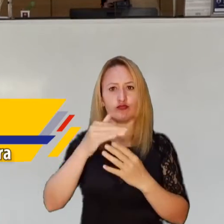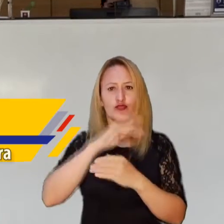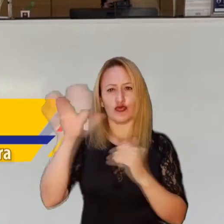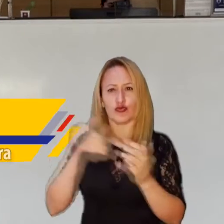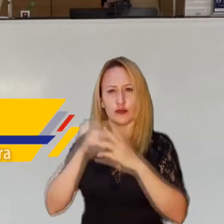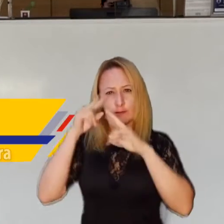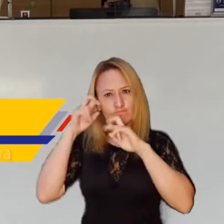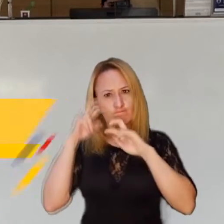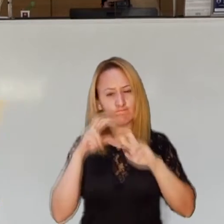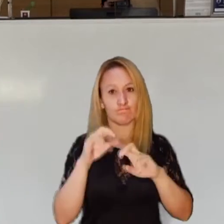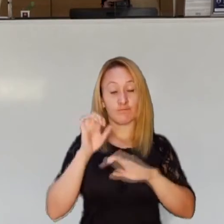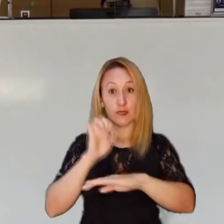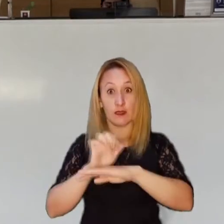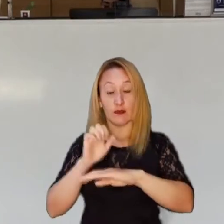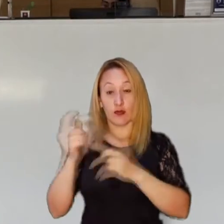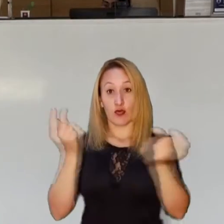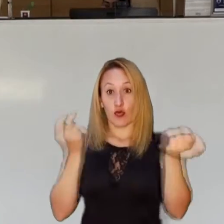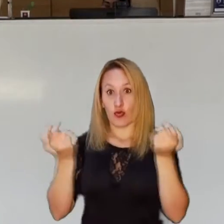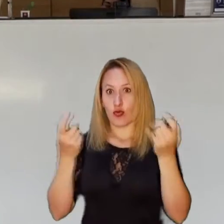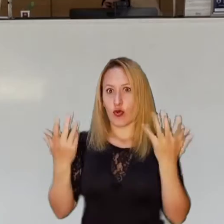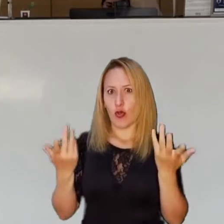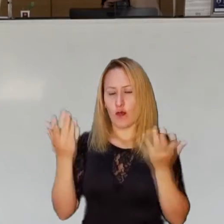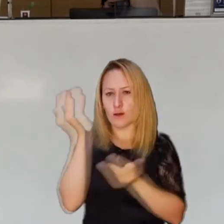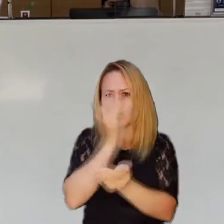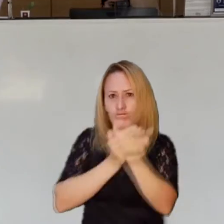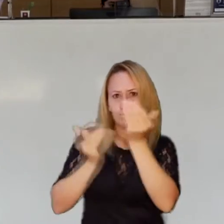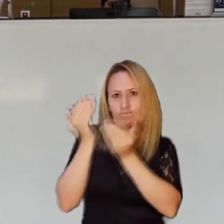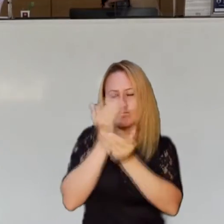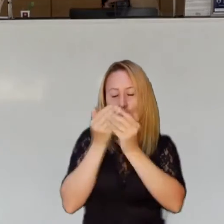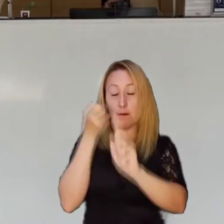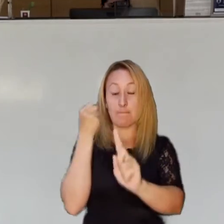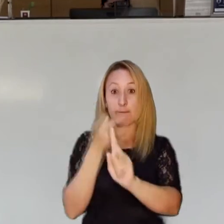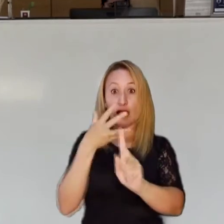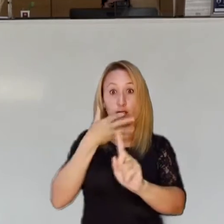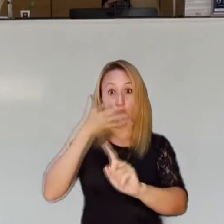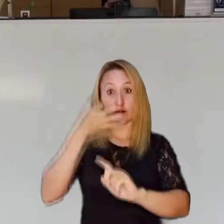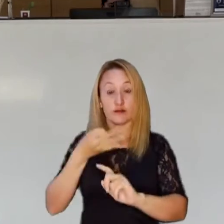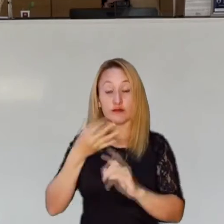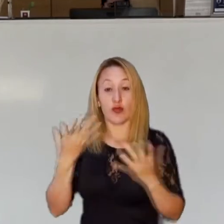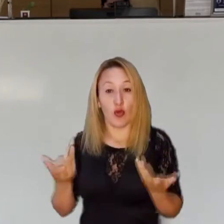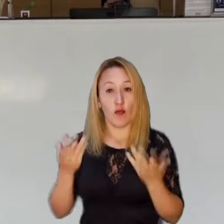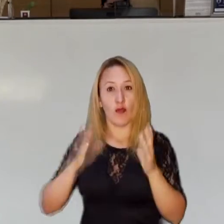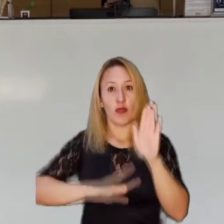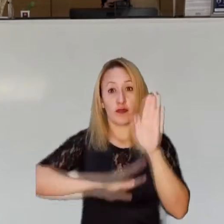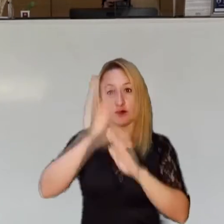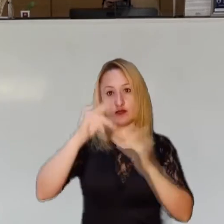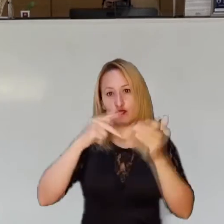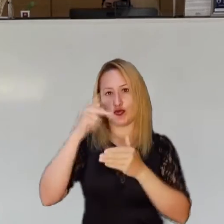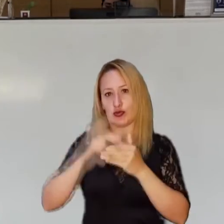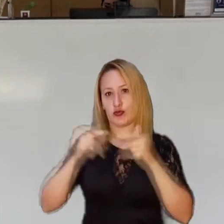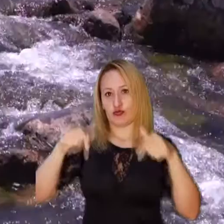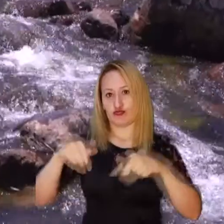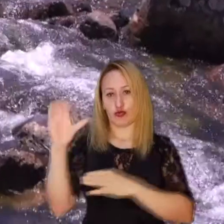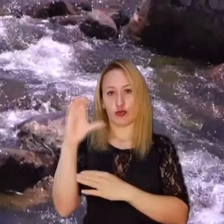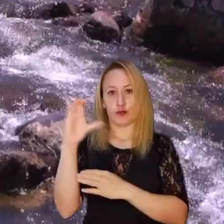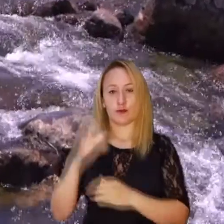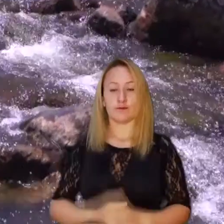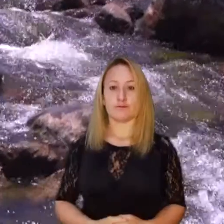investigaciones del ente de control que permitirá evaluar en forma real el impacto ambiental de los proyectos de desarrollo en el país.